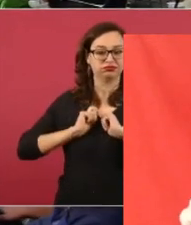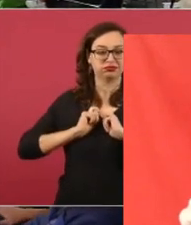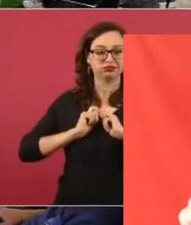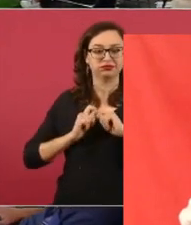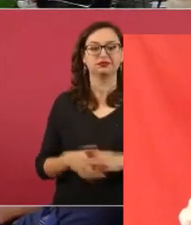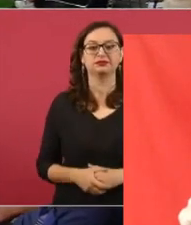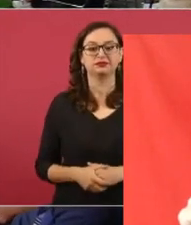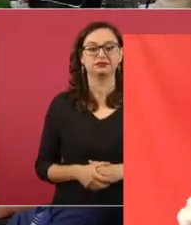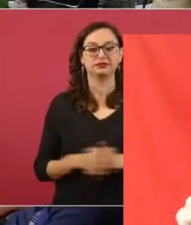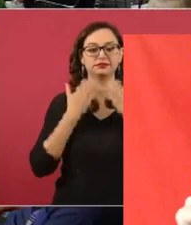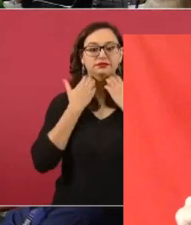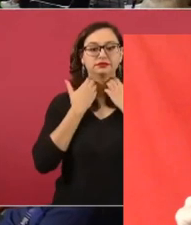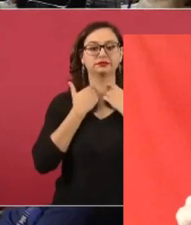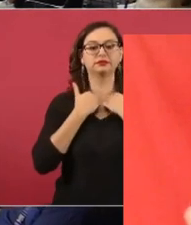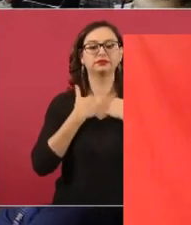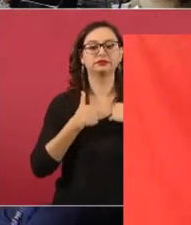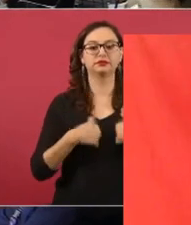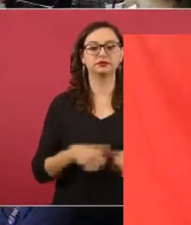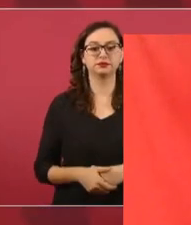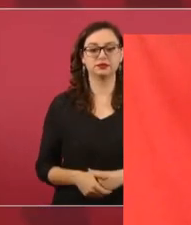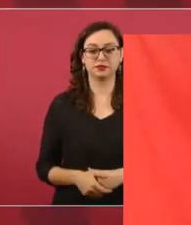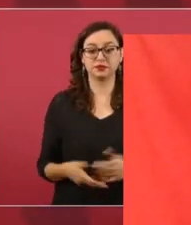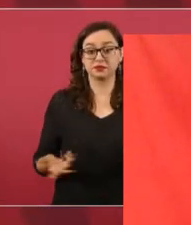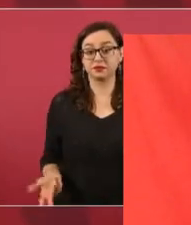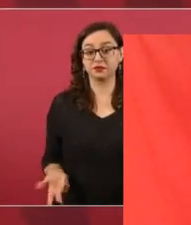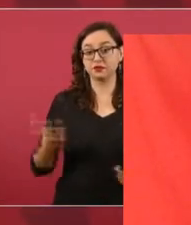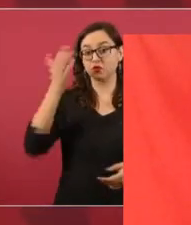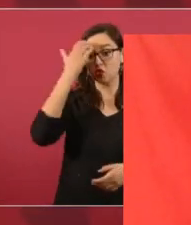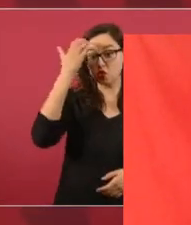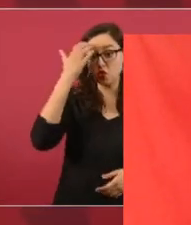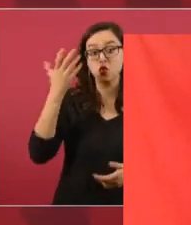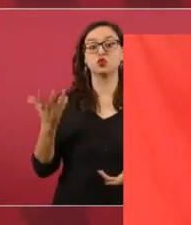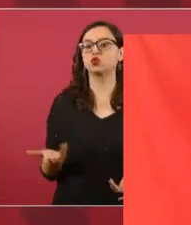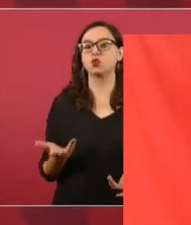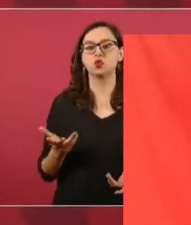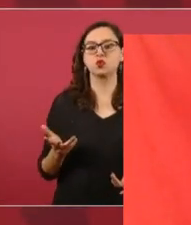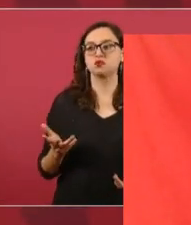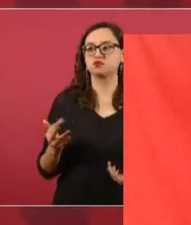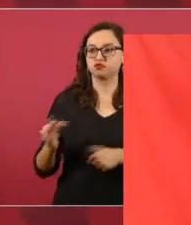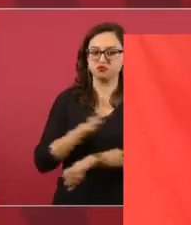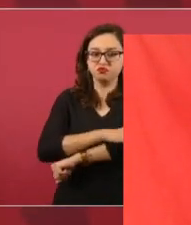O es mi conocido. O es mi paisano. No.